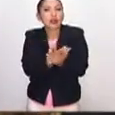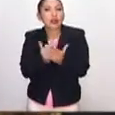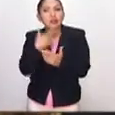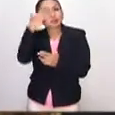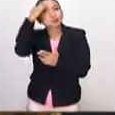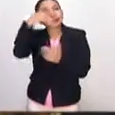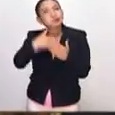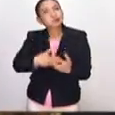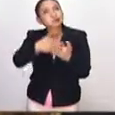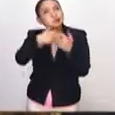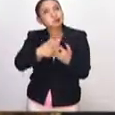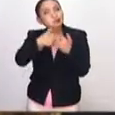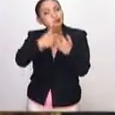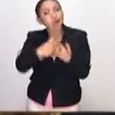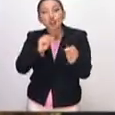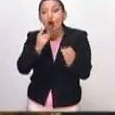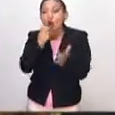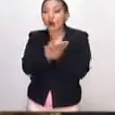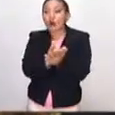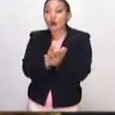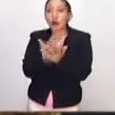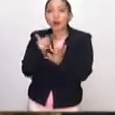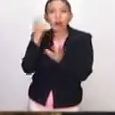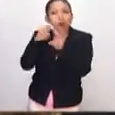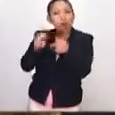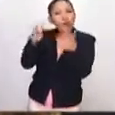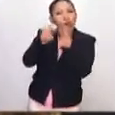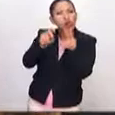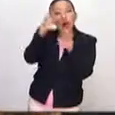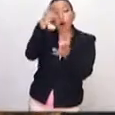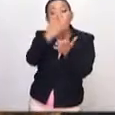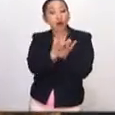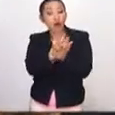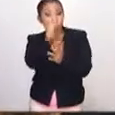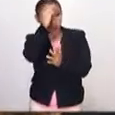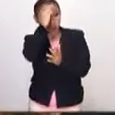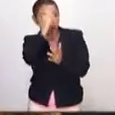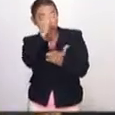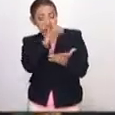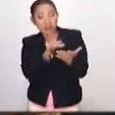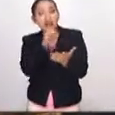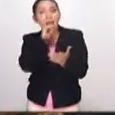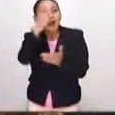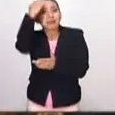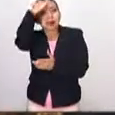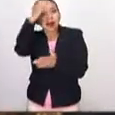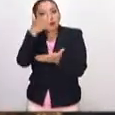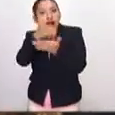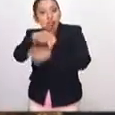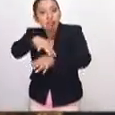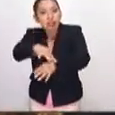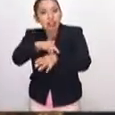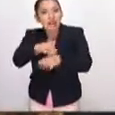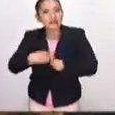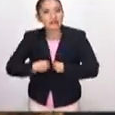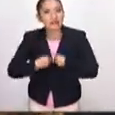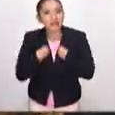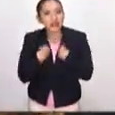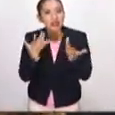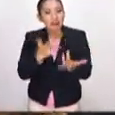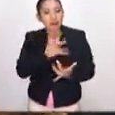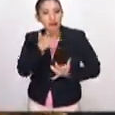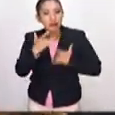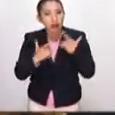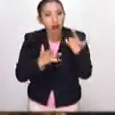racional, ¿no? No es solo analítico, no es solo intelectual, sino es una experiencia vivencial,